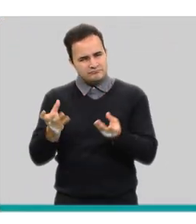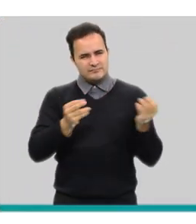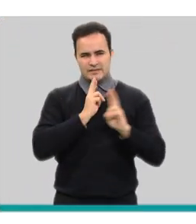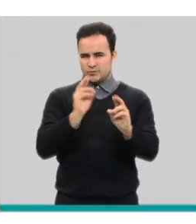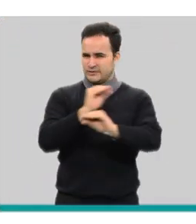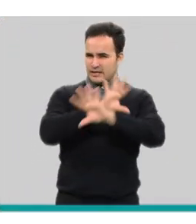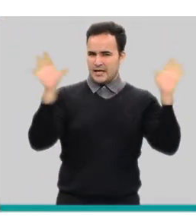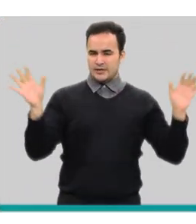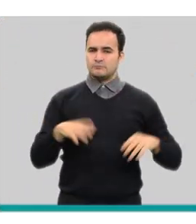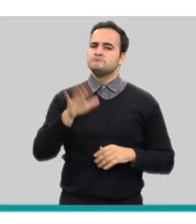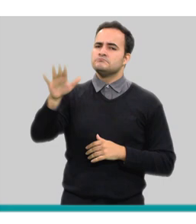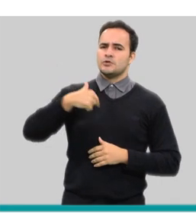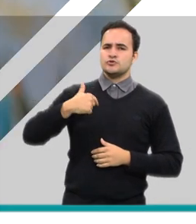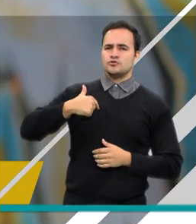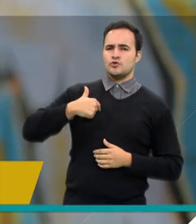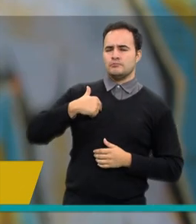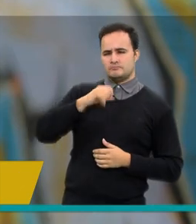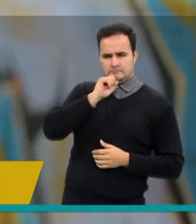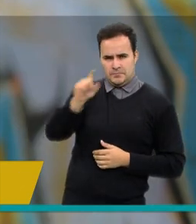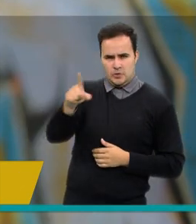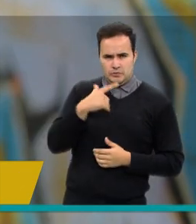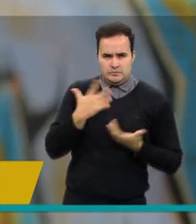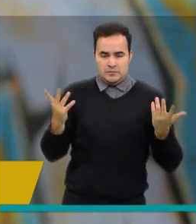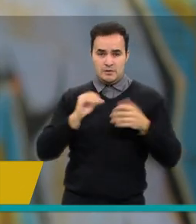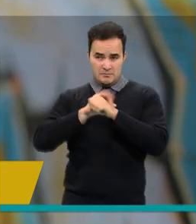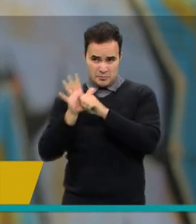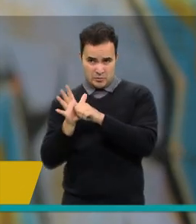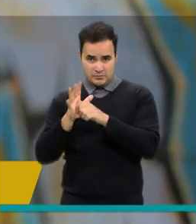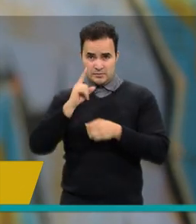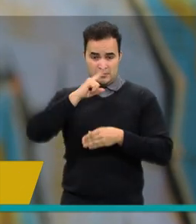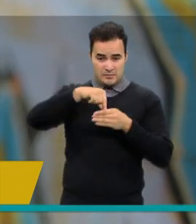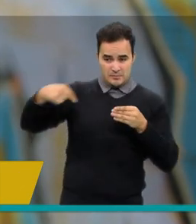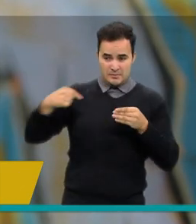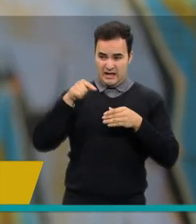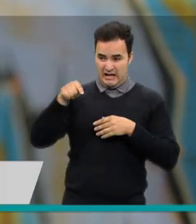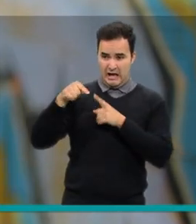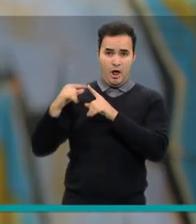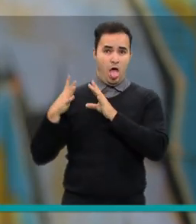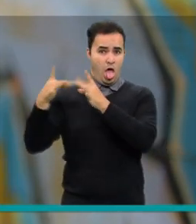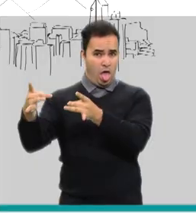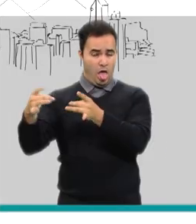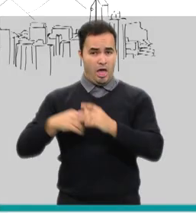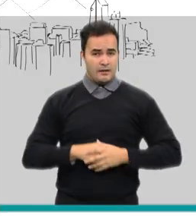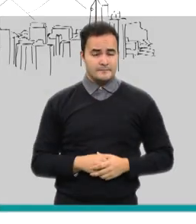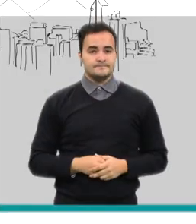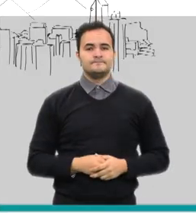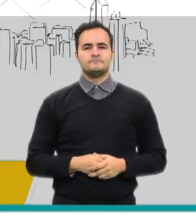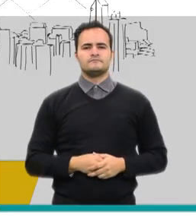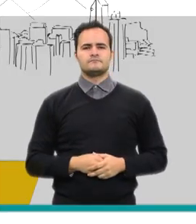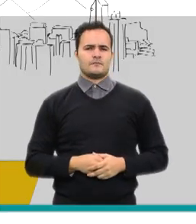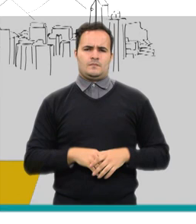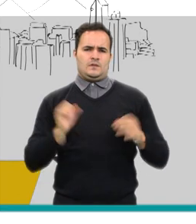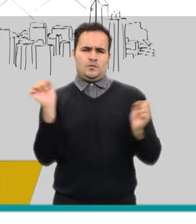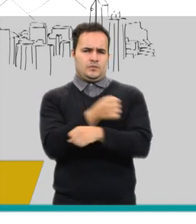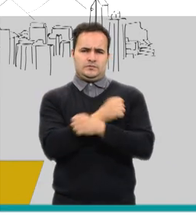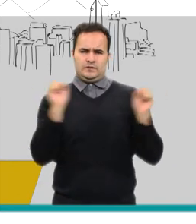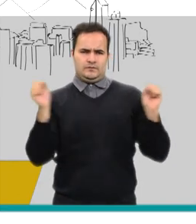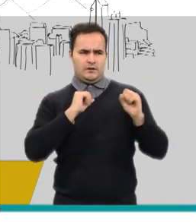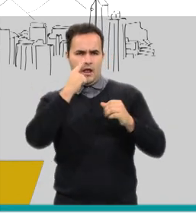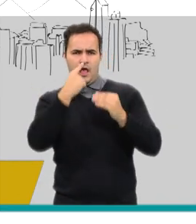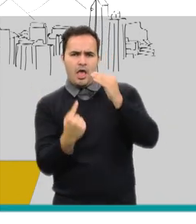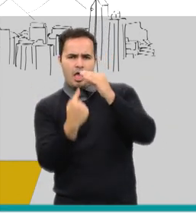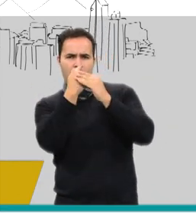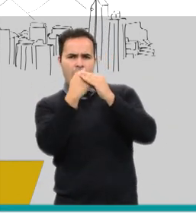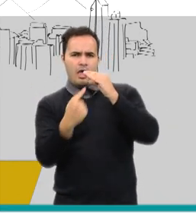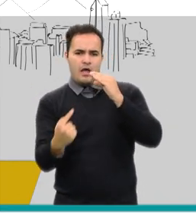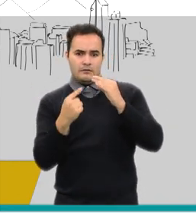Soy Sebastián Salazar y quisiera saber si con las pruebas de COVID-19 se pueden infectar a las personas. Es imposible que a uno lo puedan infectar con